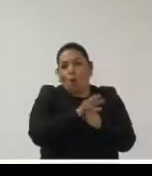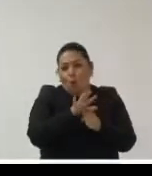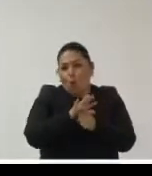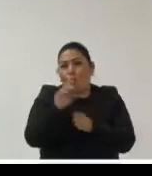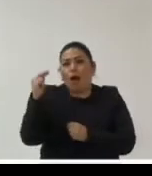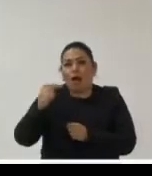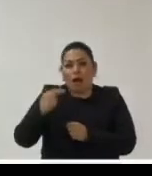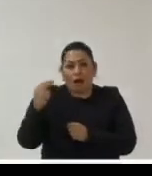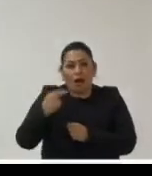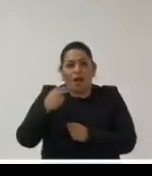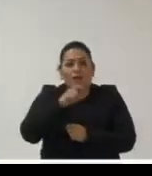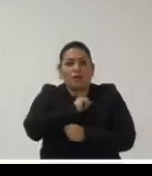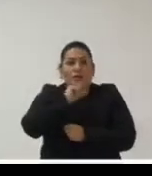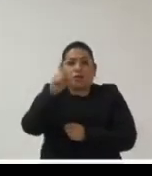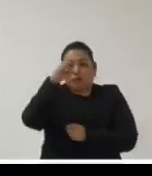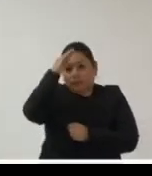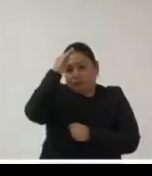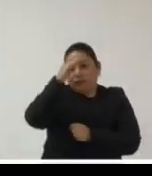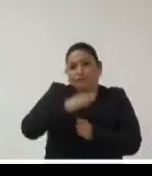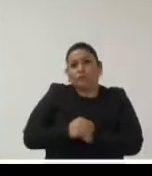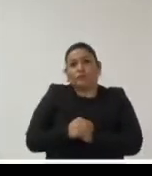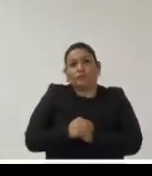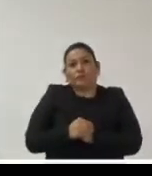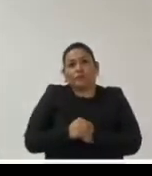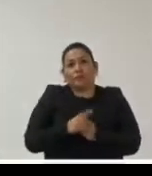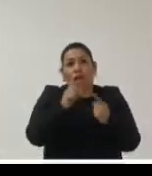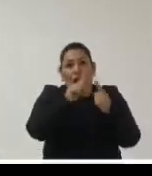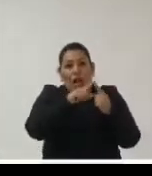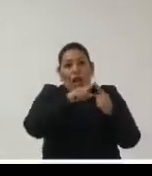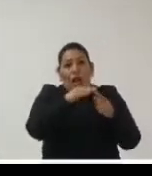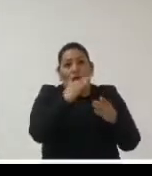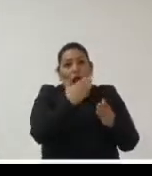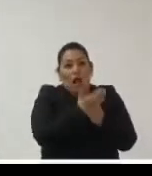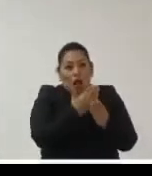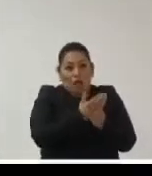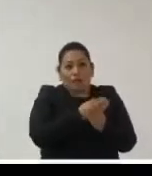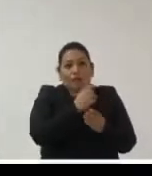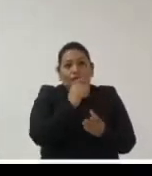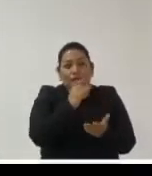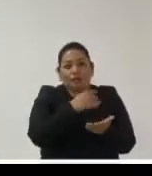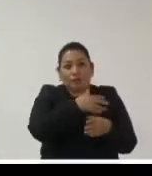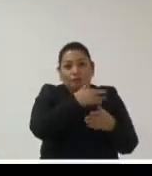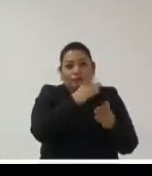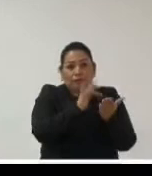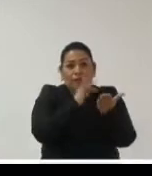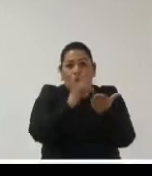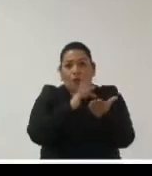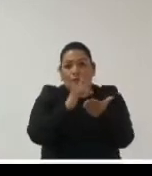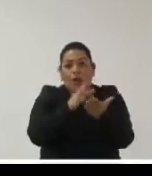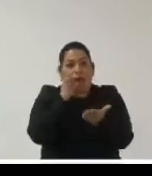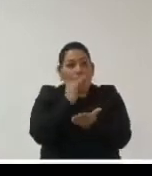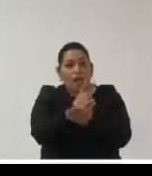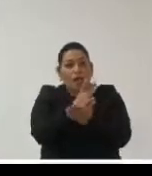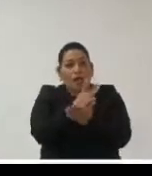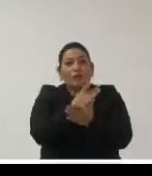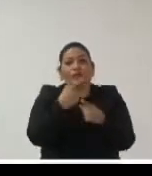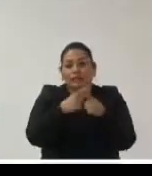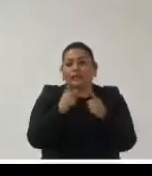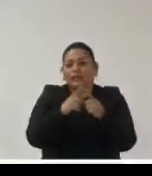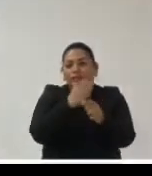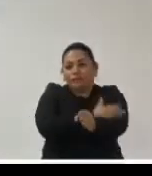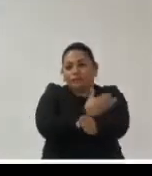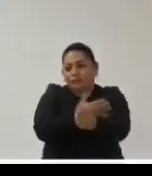necesitamos como profesión reflexionar el archivo electrónico único al cual también se han referido varios de mis